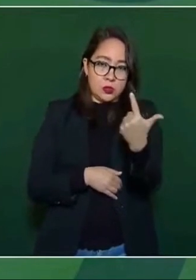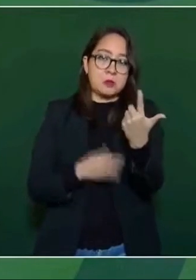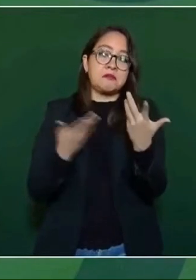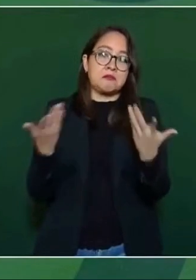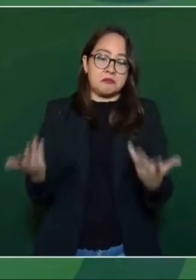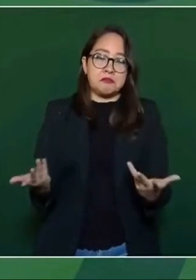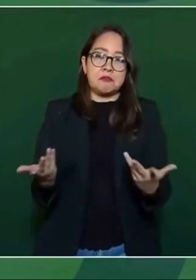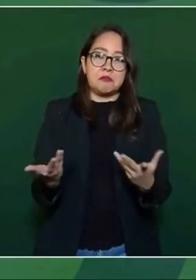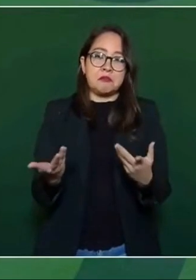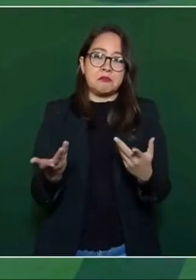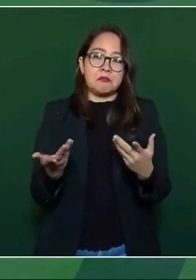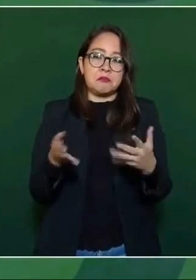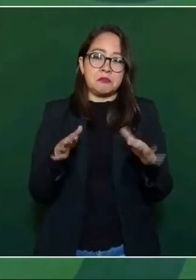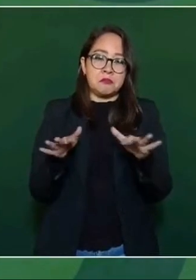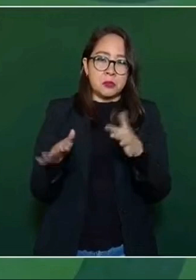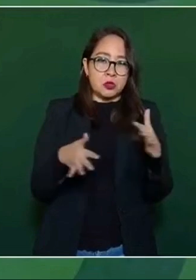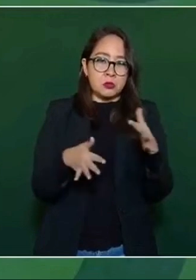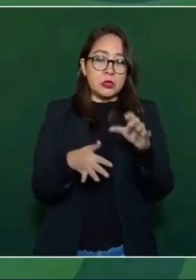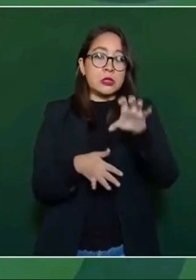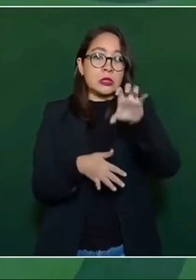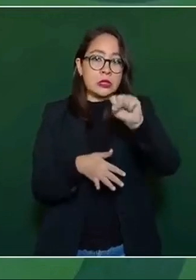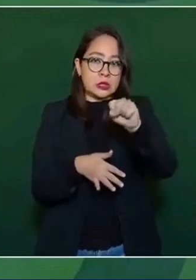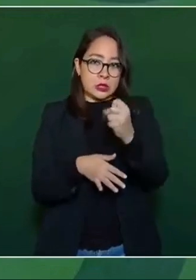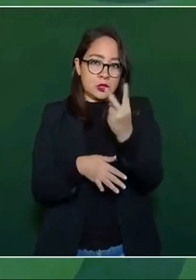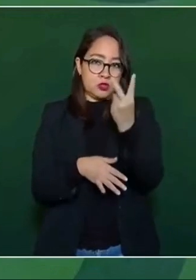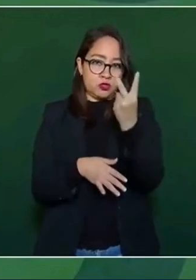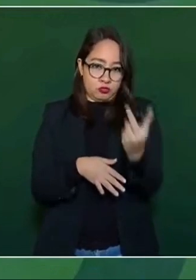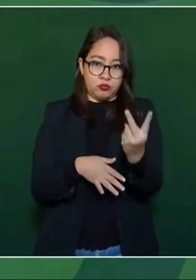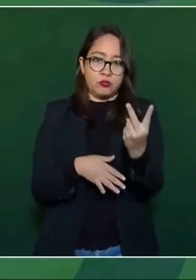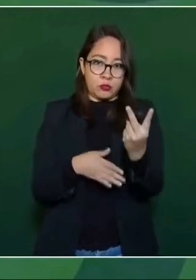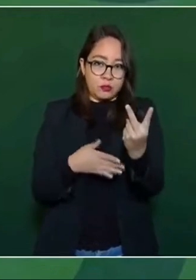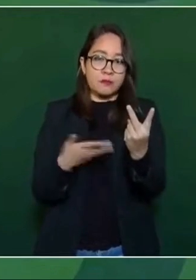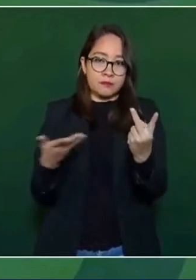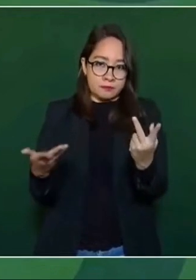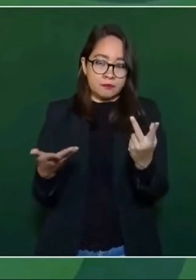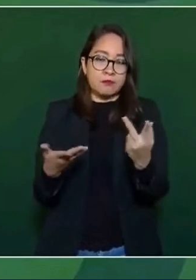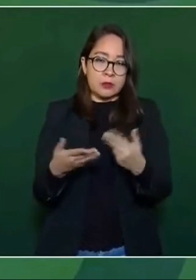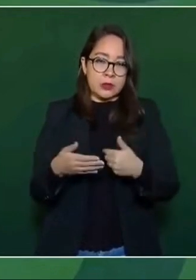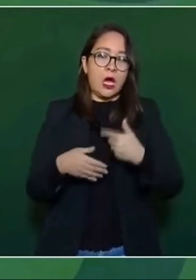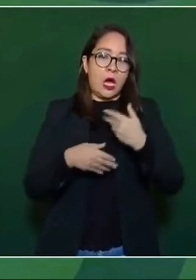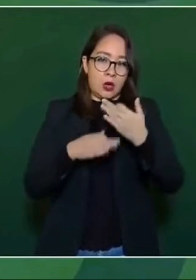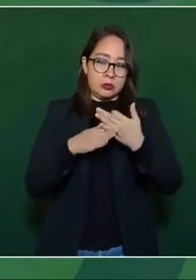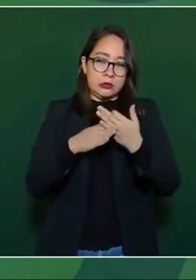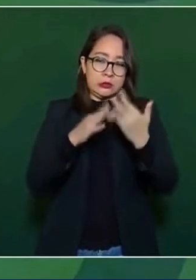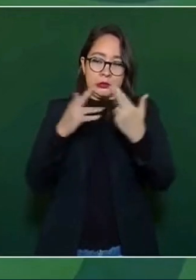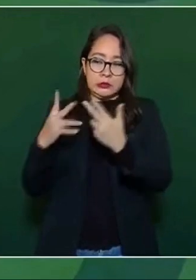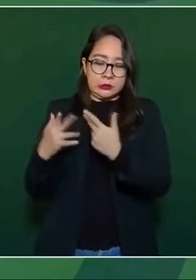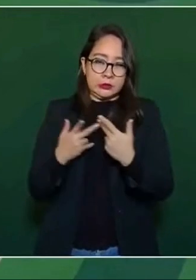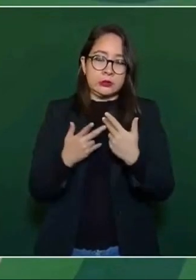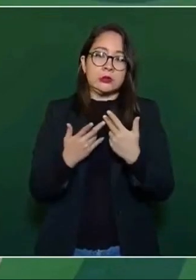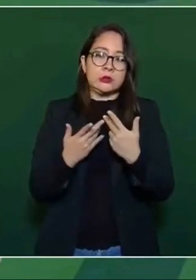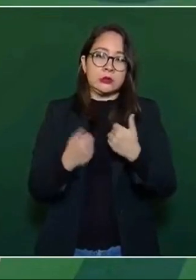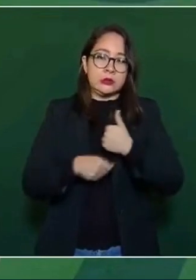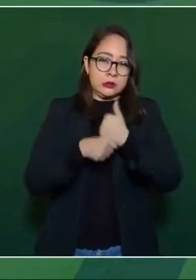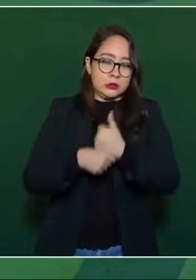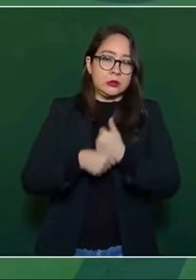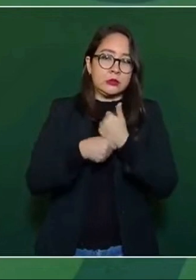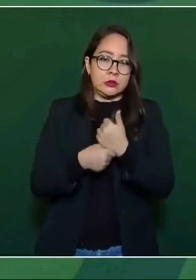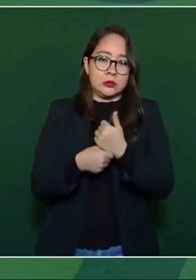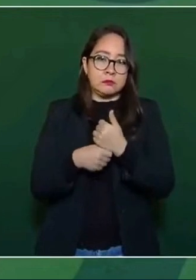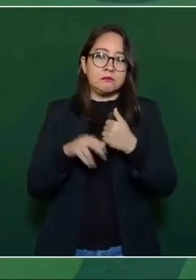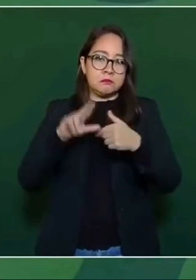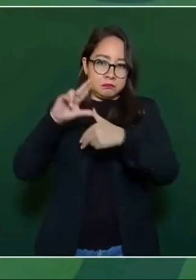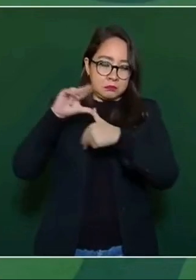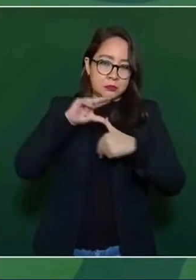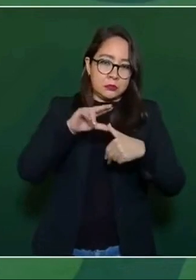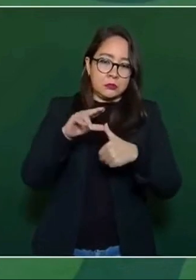60, 62. Entonces, sí vamos a poder